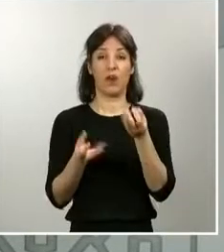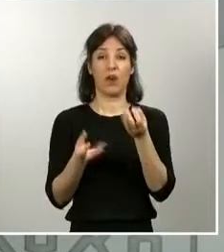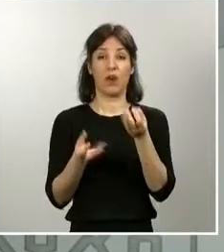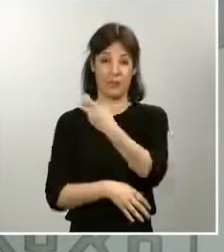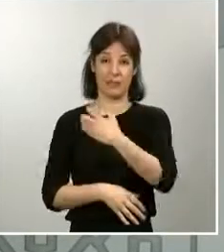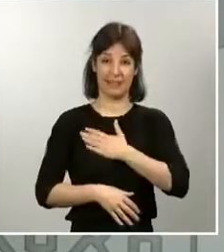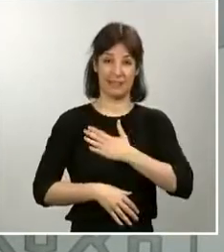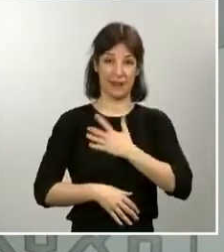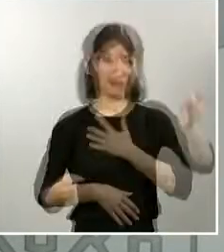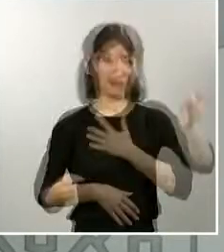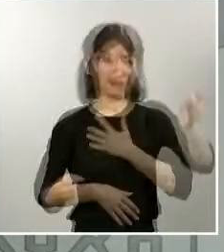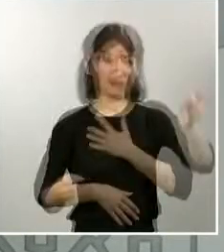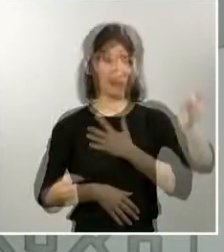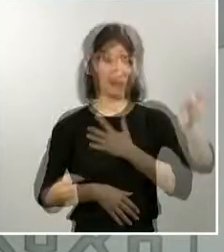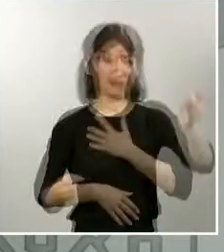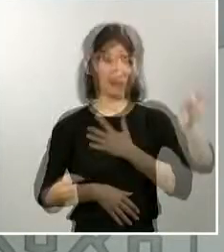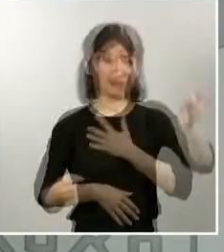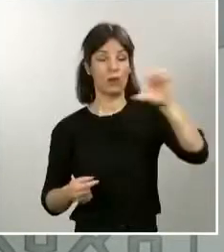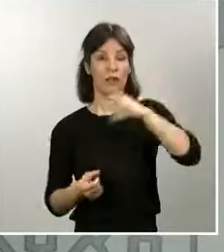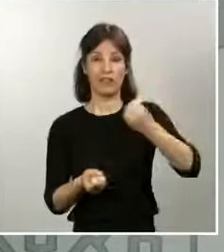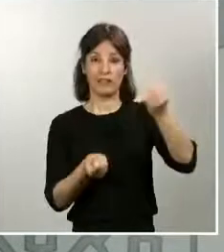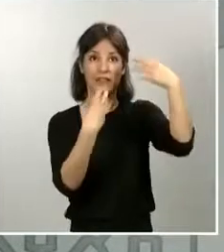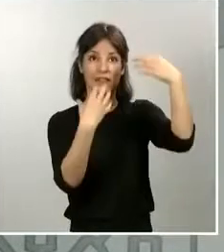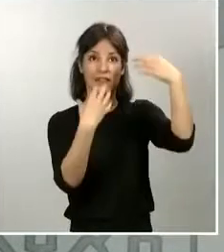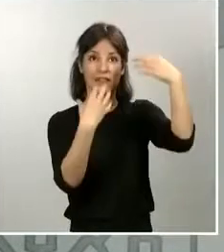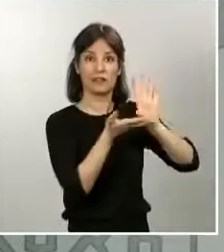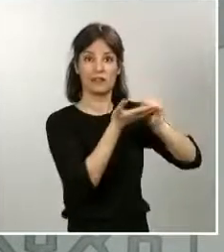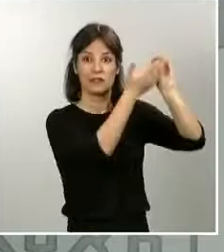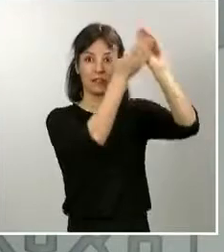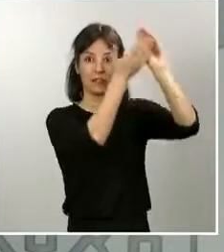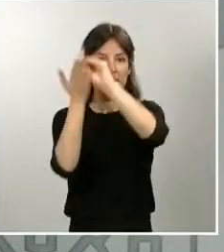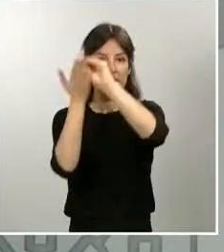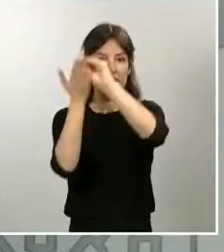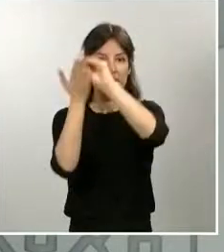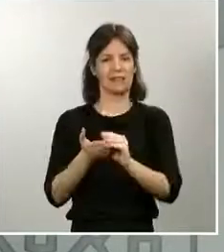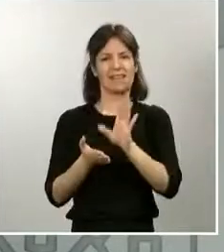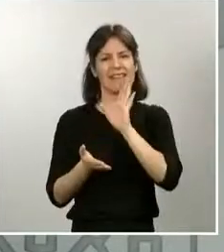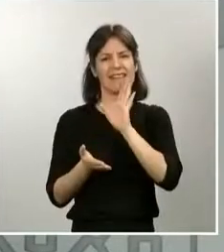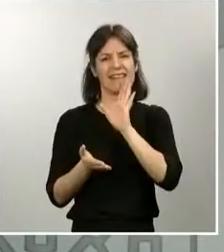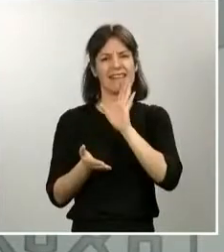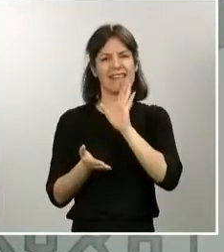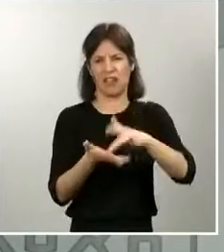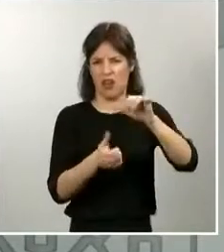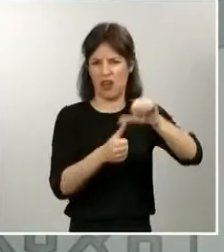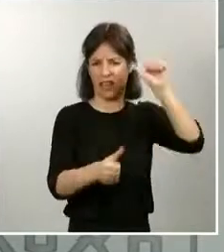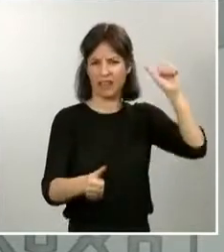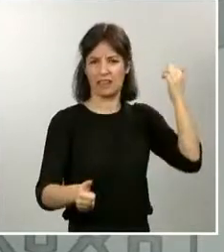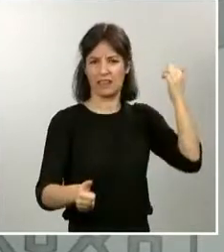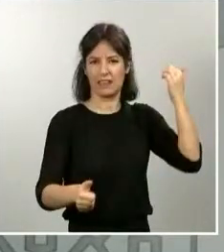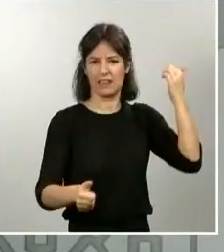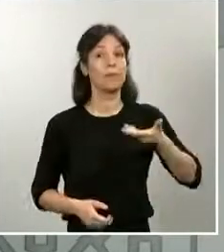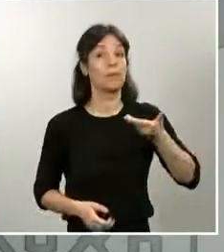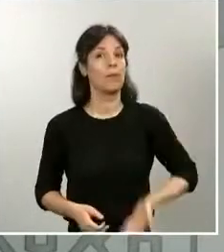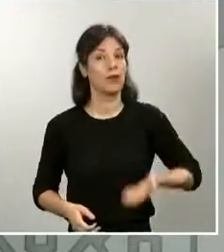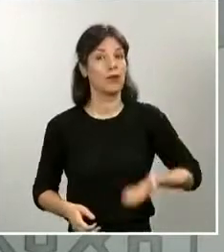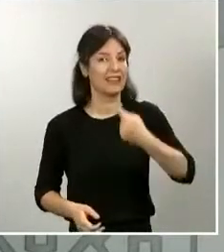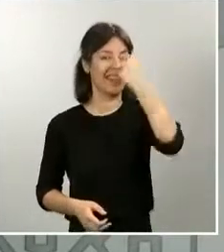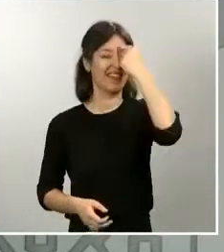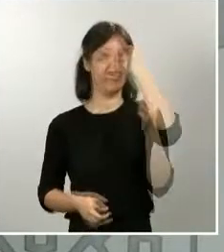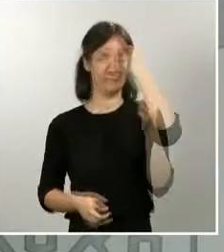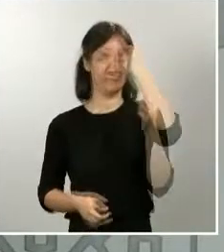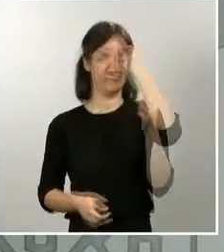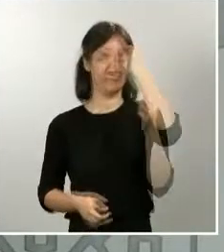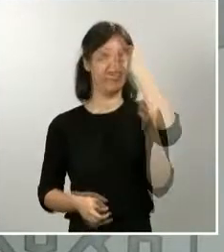notificando las comunidades autónomas y, como ya hemos dicho alguna vez, es importante tener en cuenta que en estas semanas la